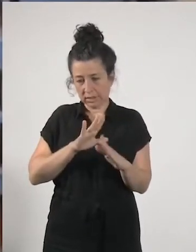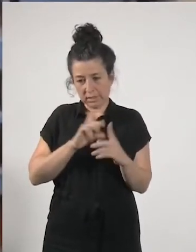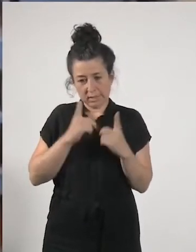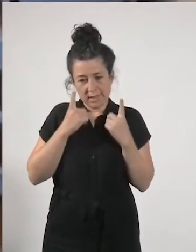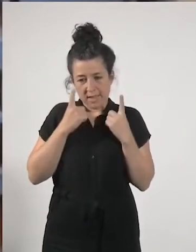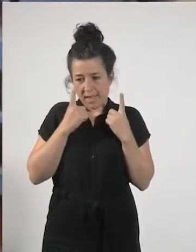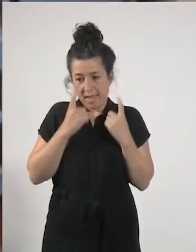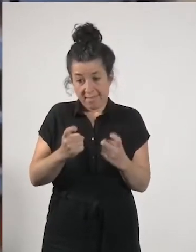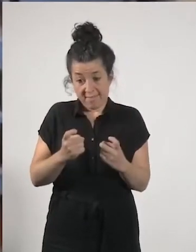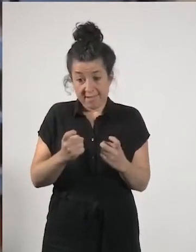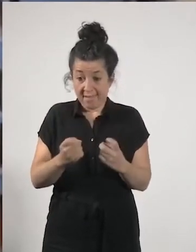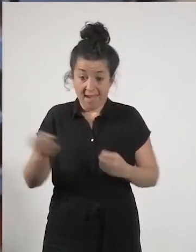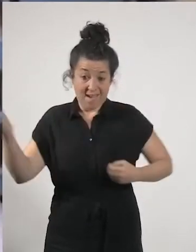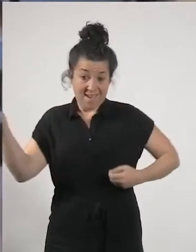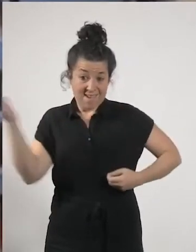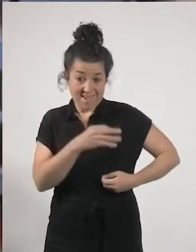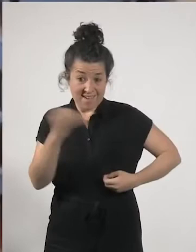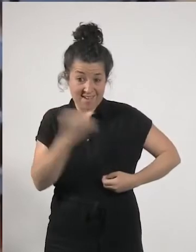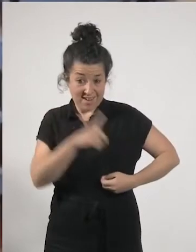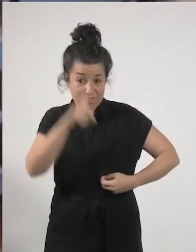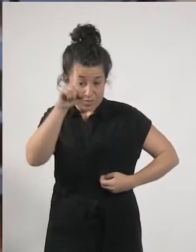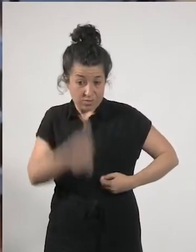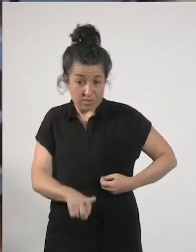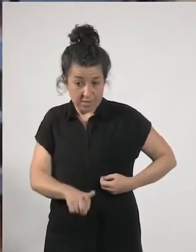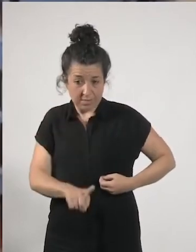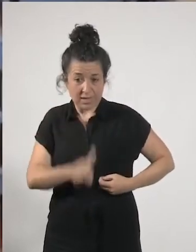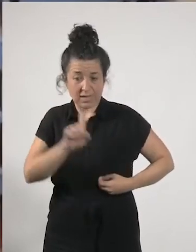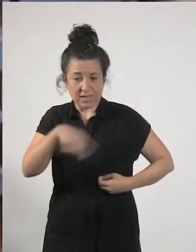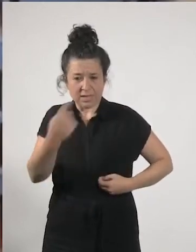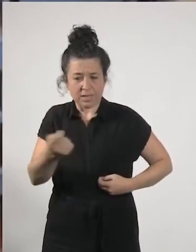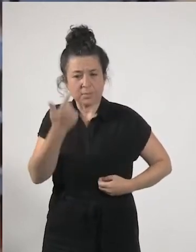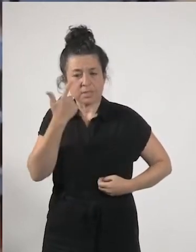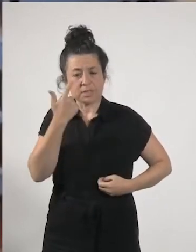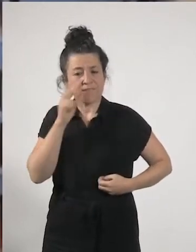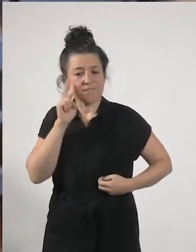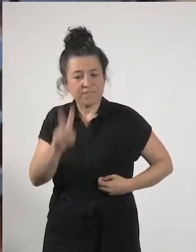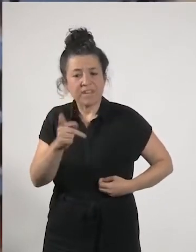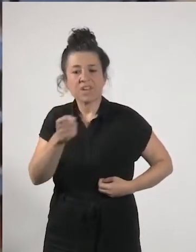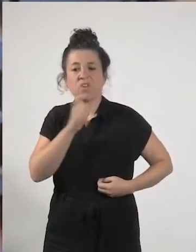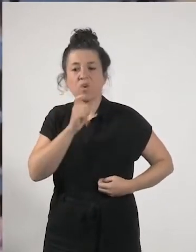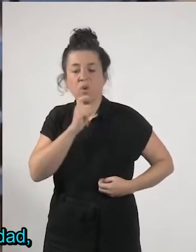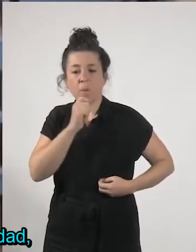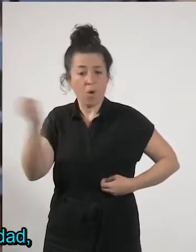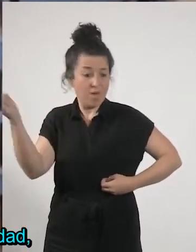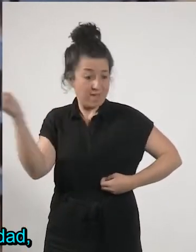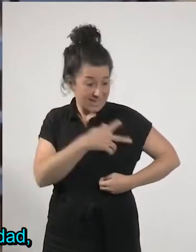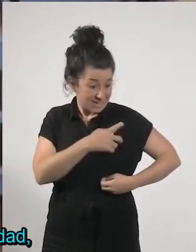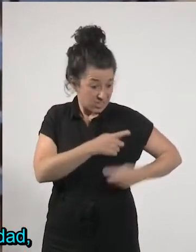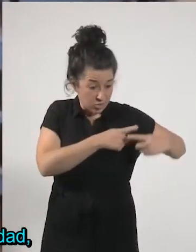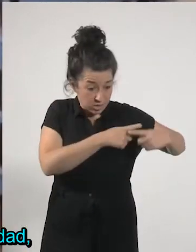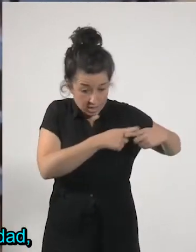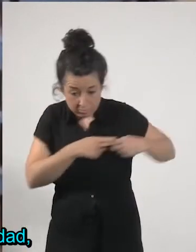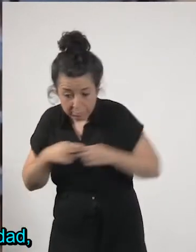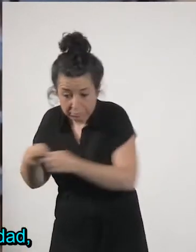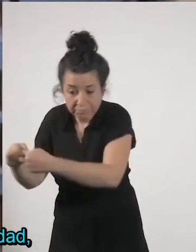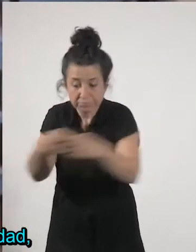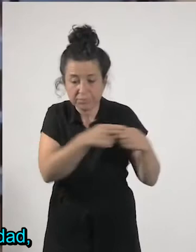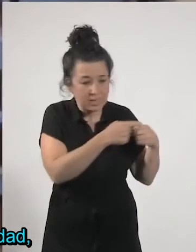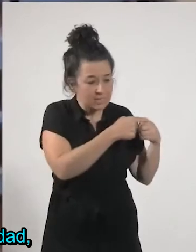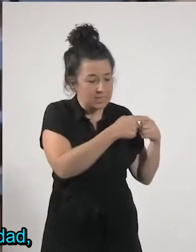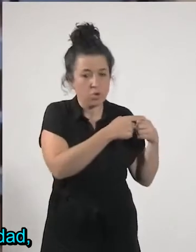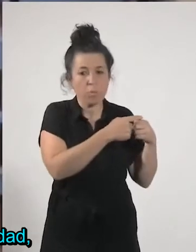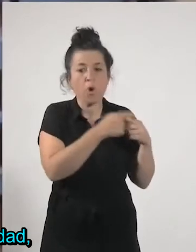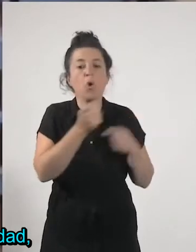ingresos también y después cómo se distribuyen esos ingresos entonces dentro de los